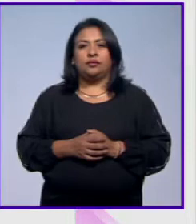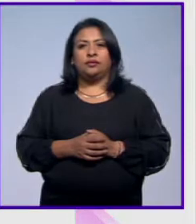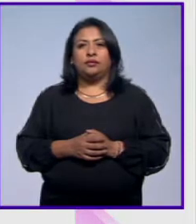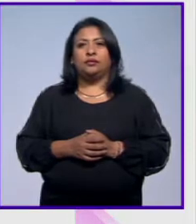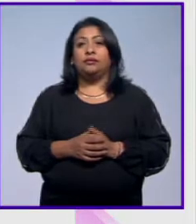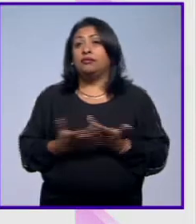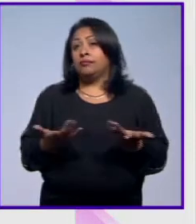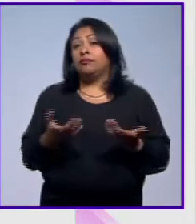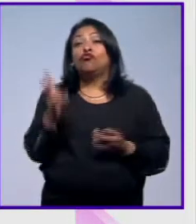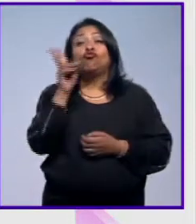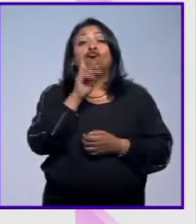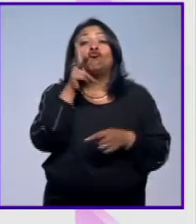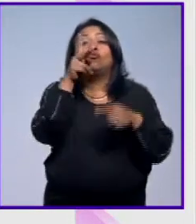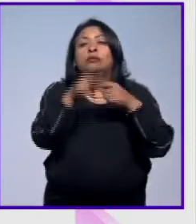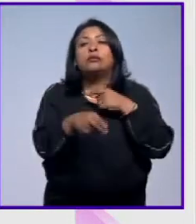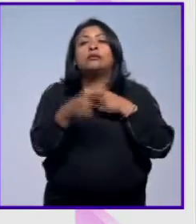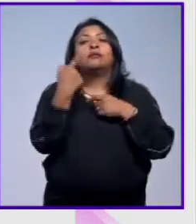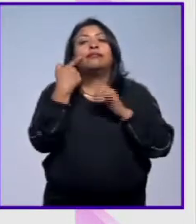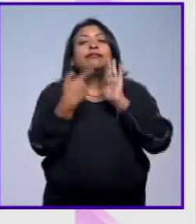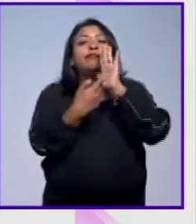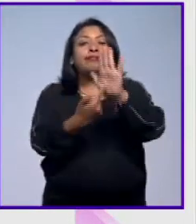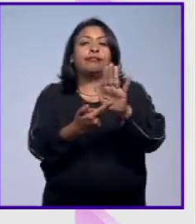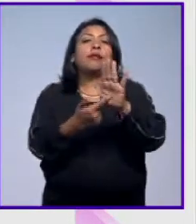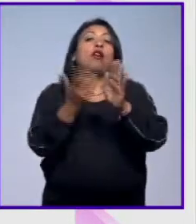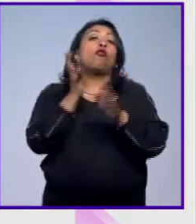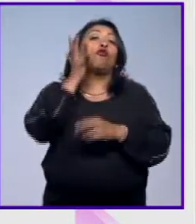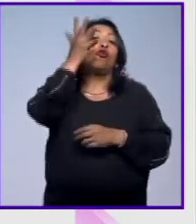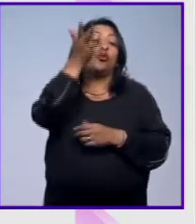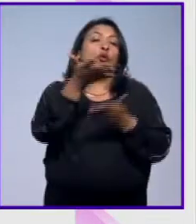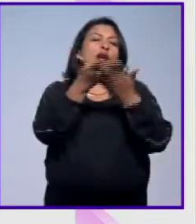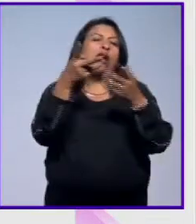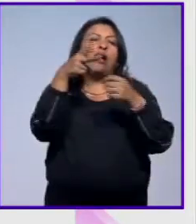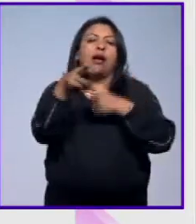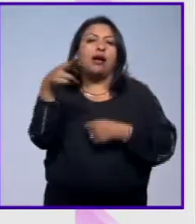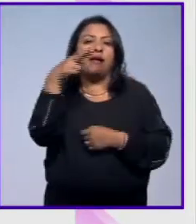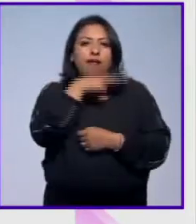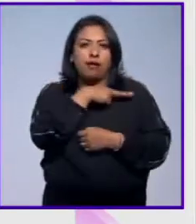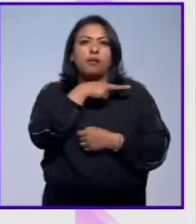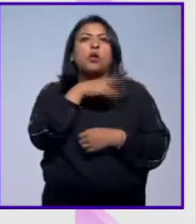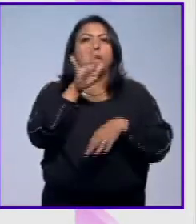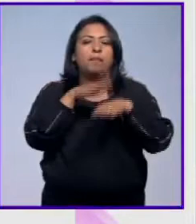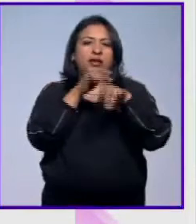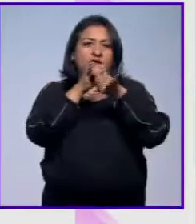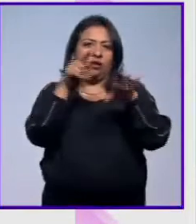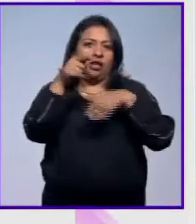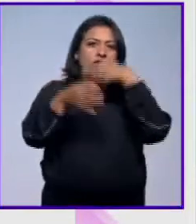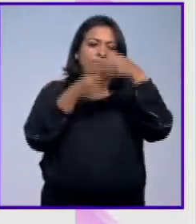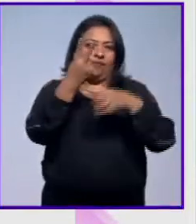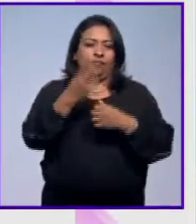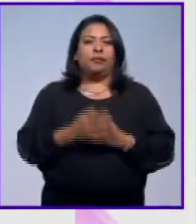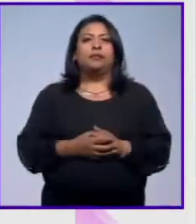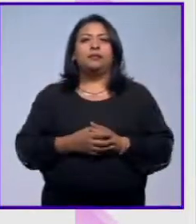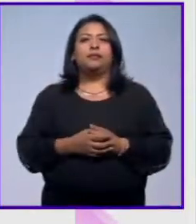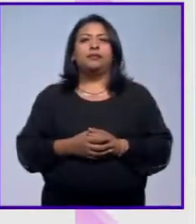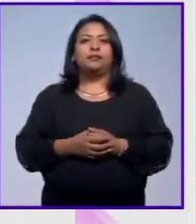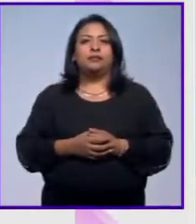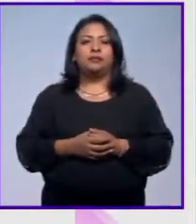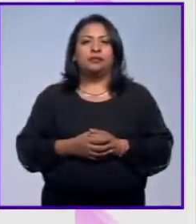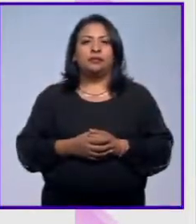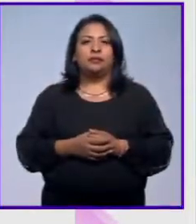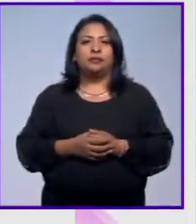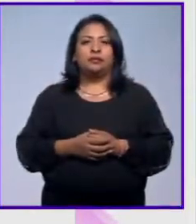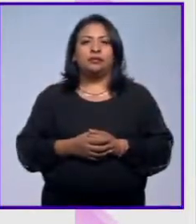pues otra probadita de las muestras de la arqueología del futuro vamos a una brevísima pausa hay más aquí en Noticias 22 ya volvemos